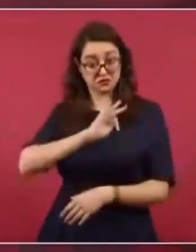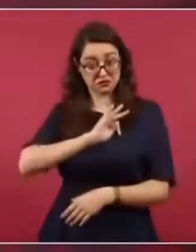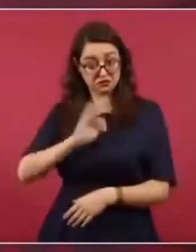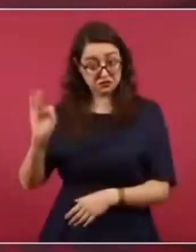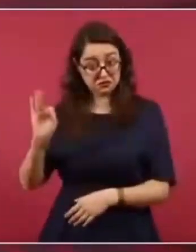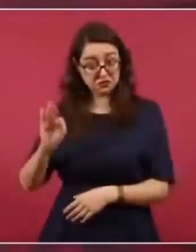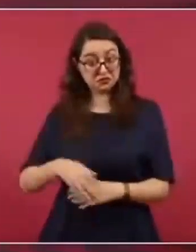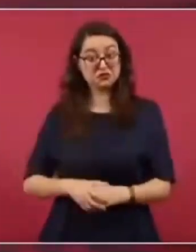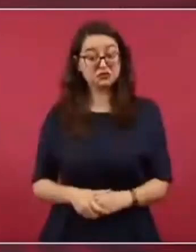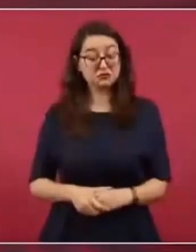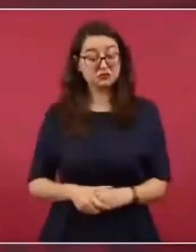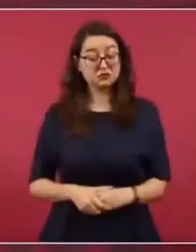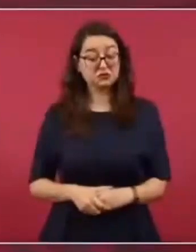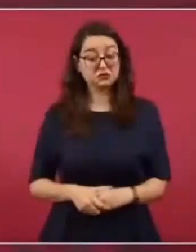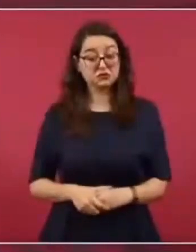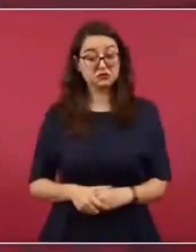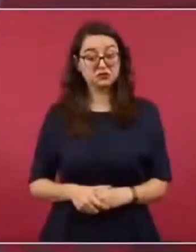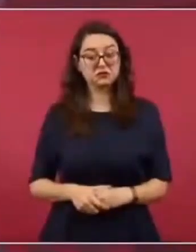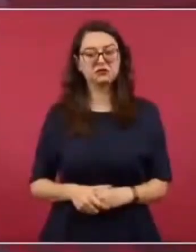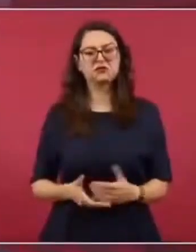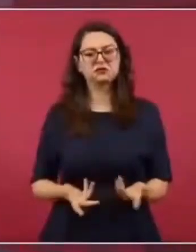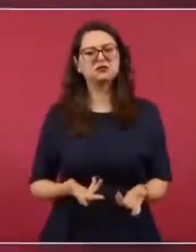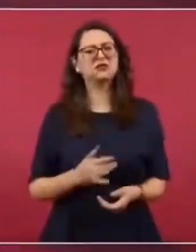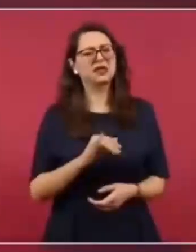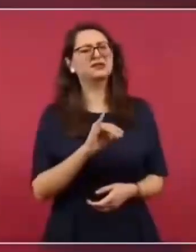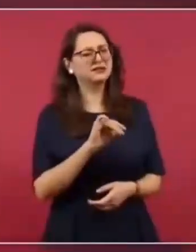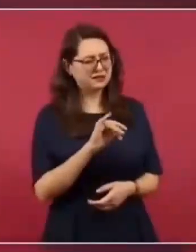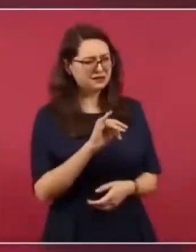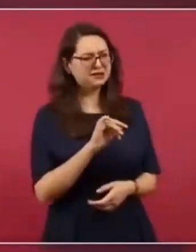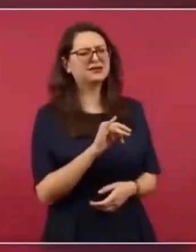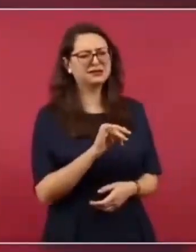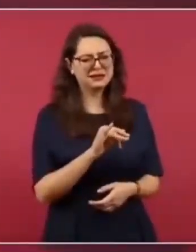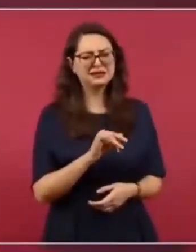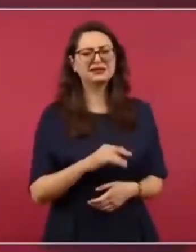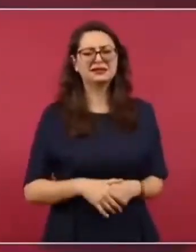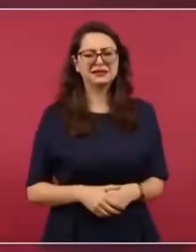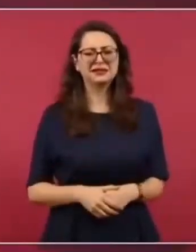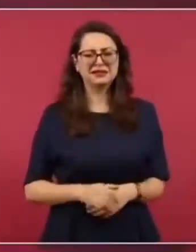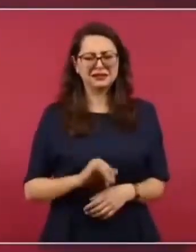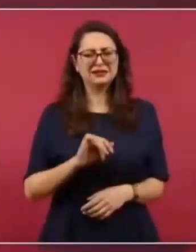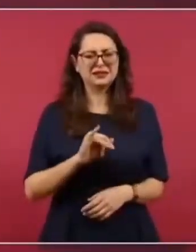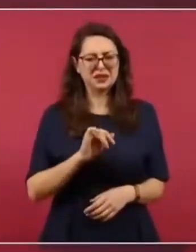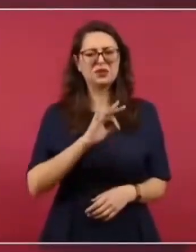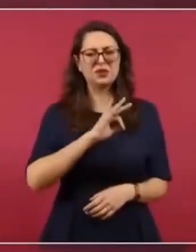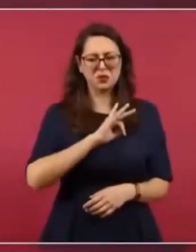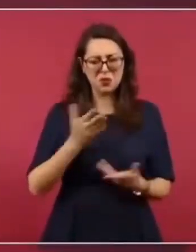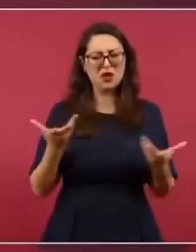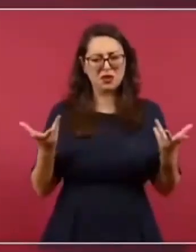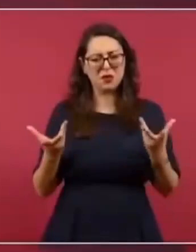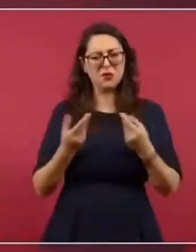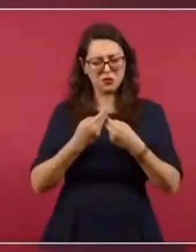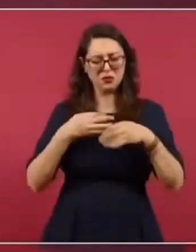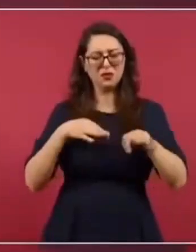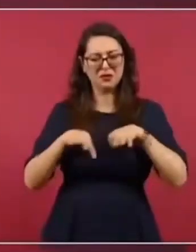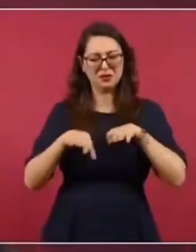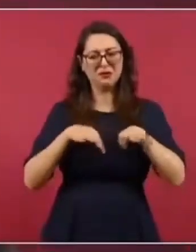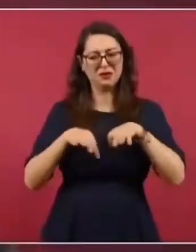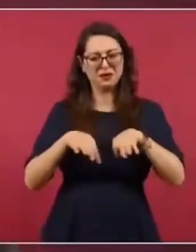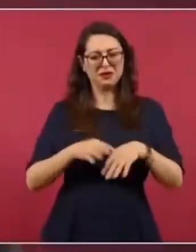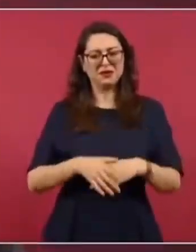establecer relaciones? Y a Mallorca le dijo que sí, que, y Blinken también, que estábamos trabajando juntos y todo.